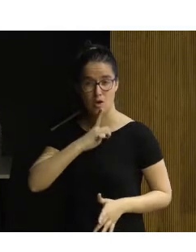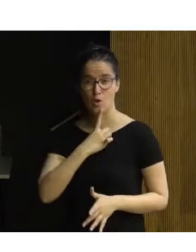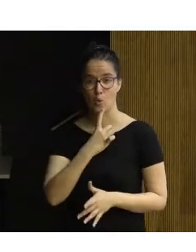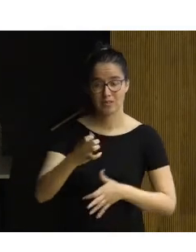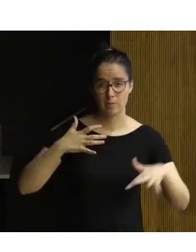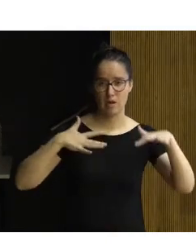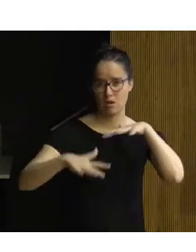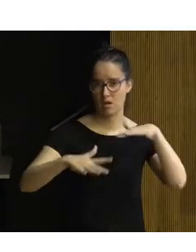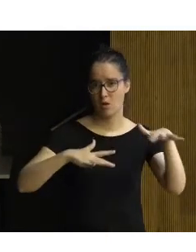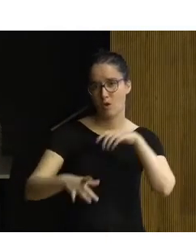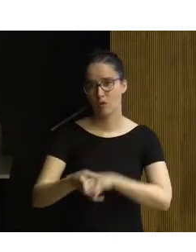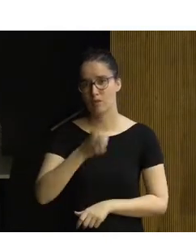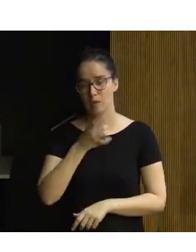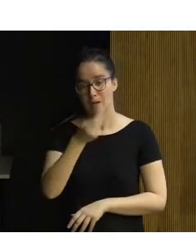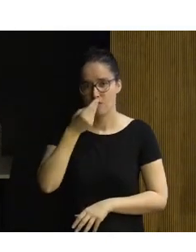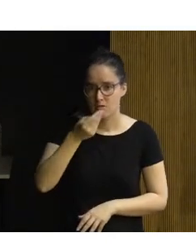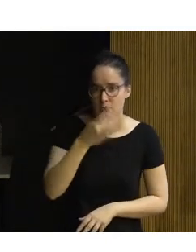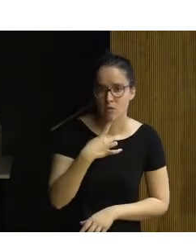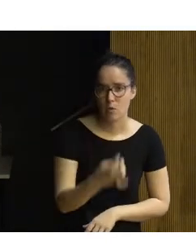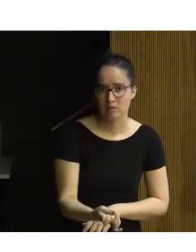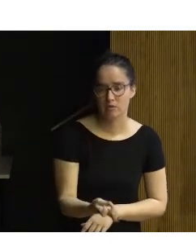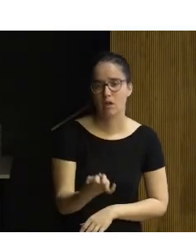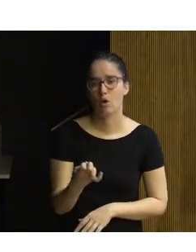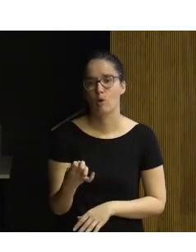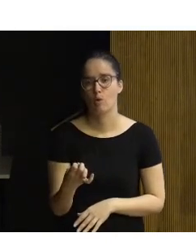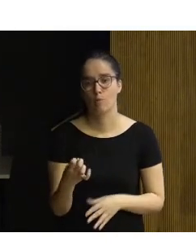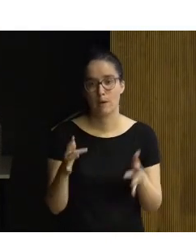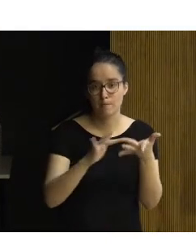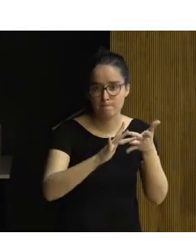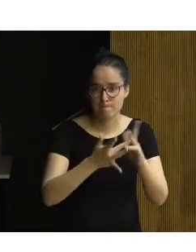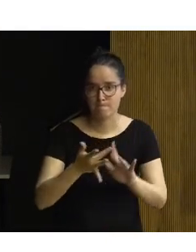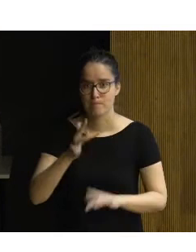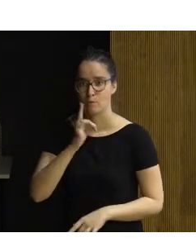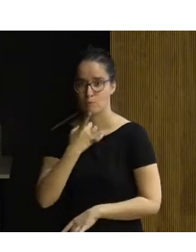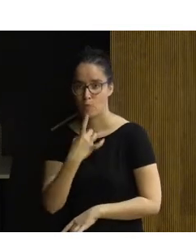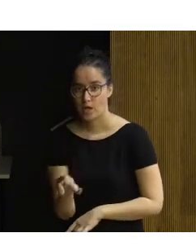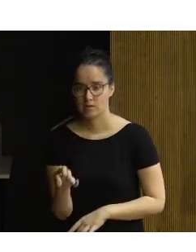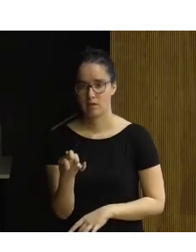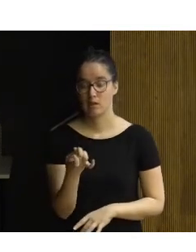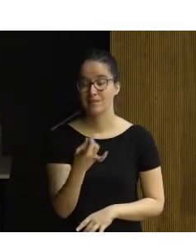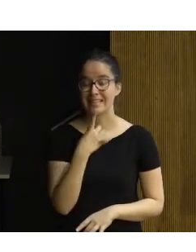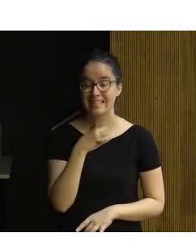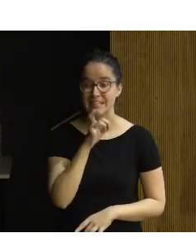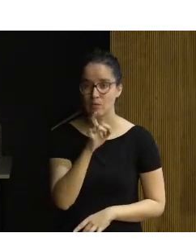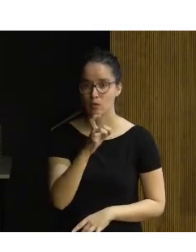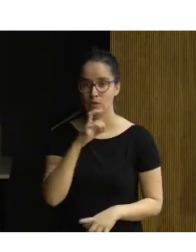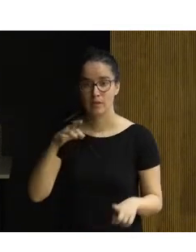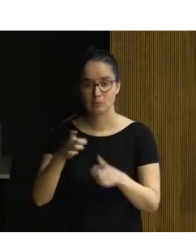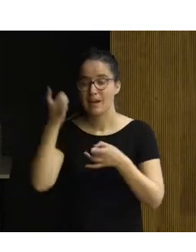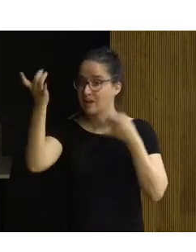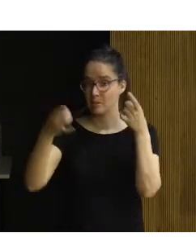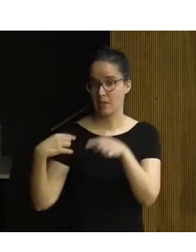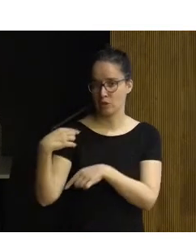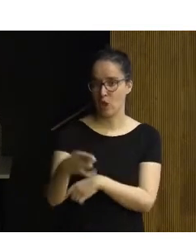movilizarse, que tienen dificultades para comer, que tienen dificultades para relacionarse, que tienen dificultades realmente para su actividad